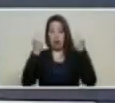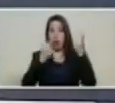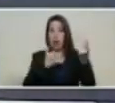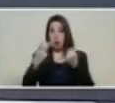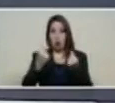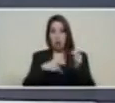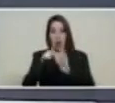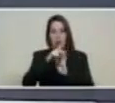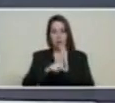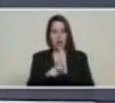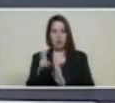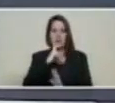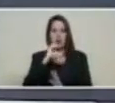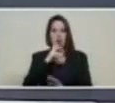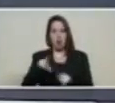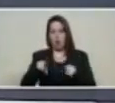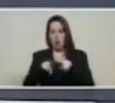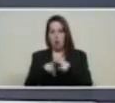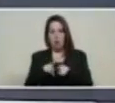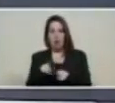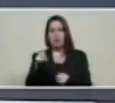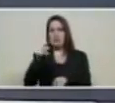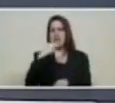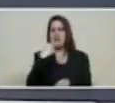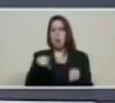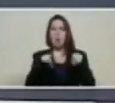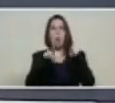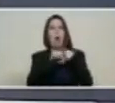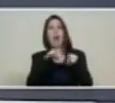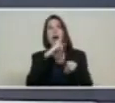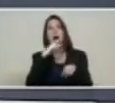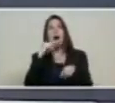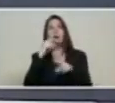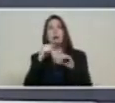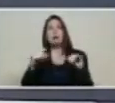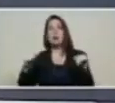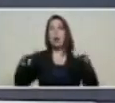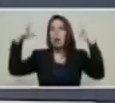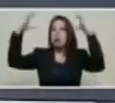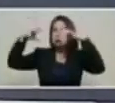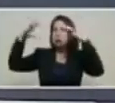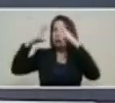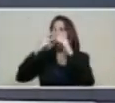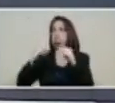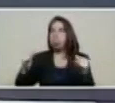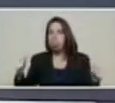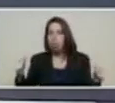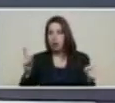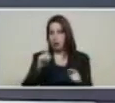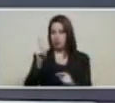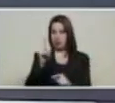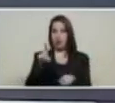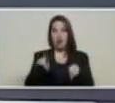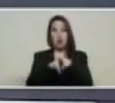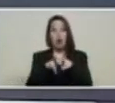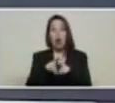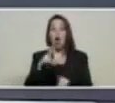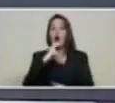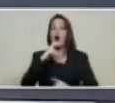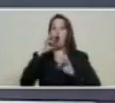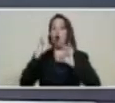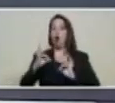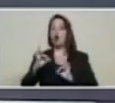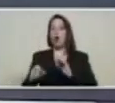no es en azúcar, que llueve y se disuelve, no, es en oro y